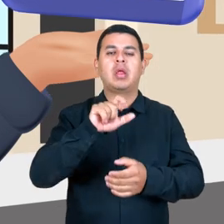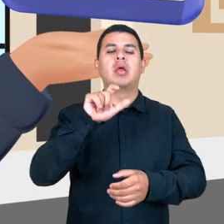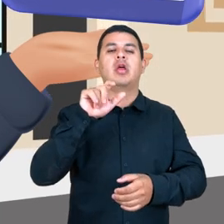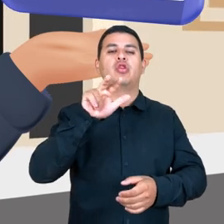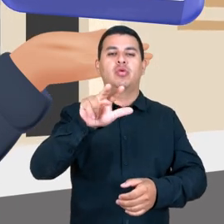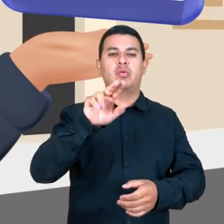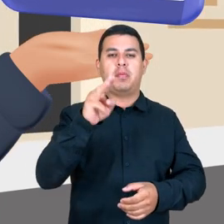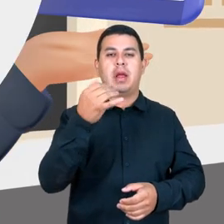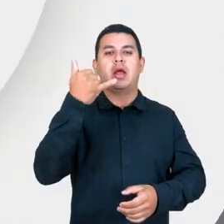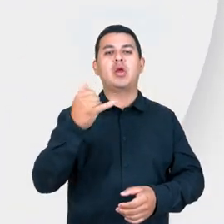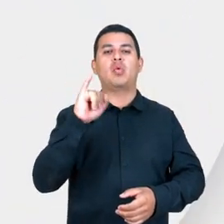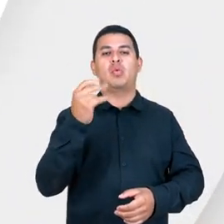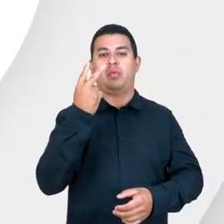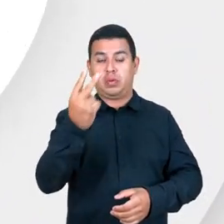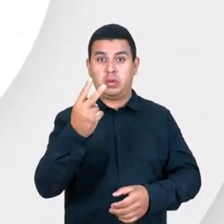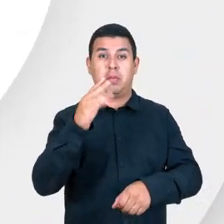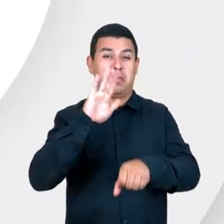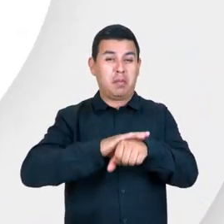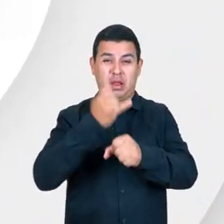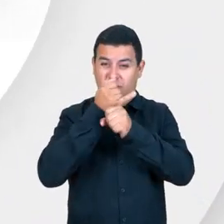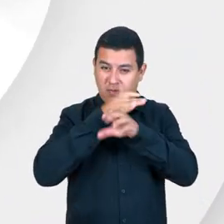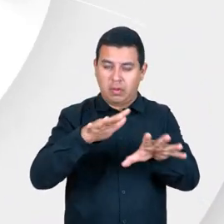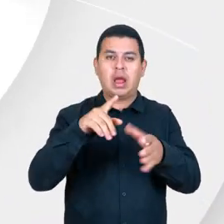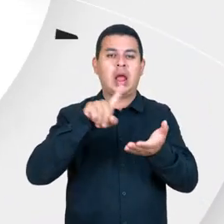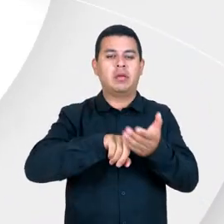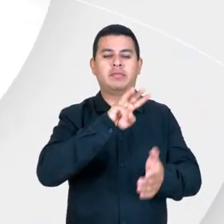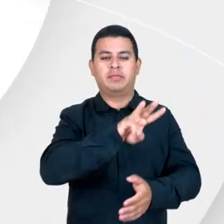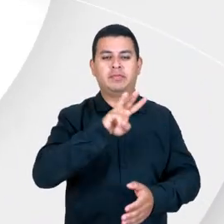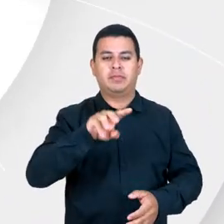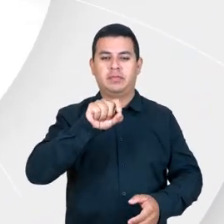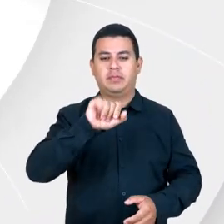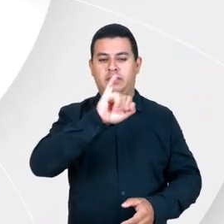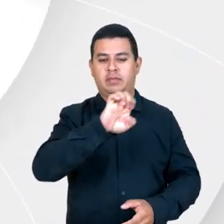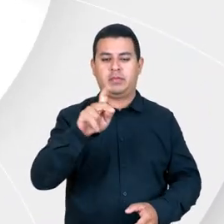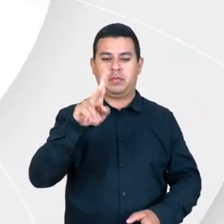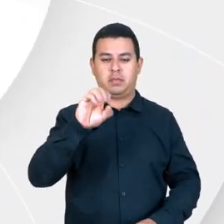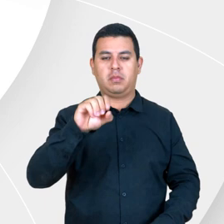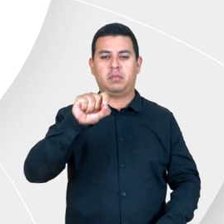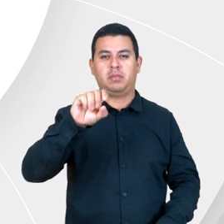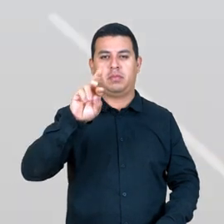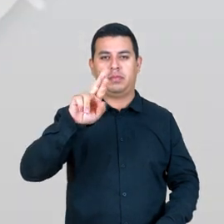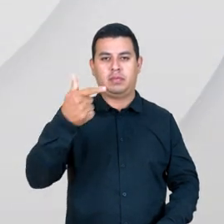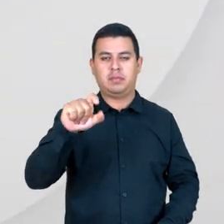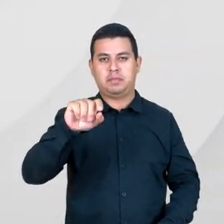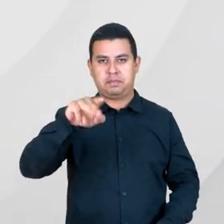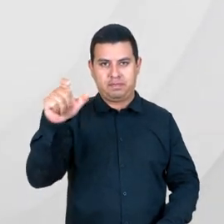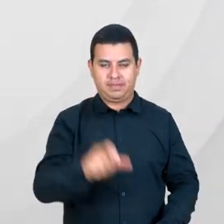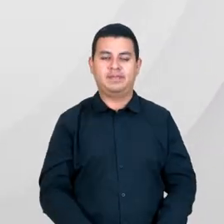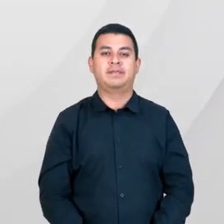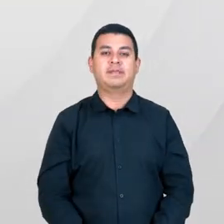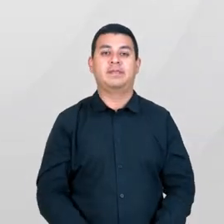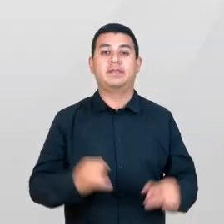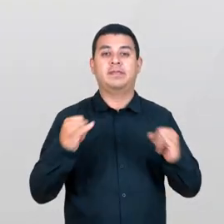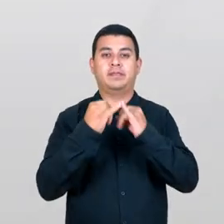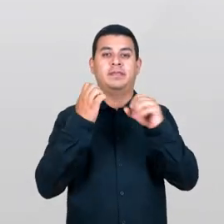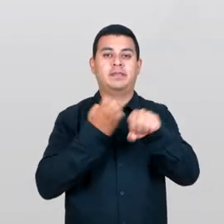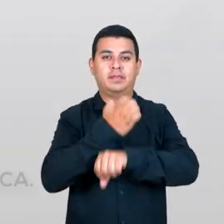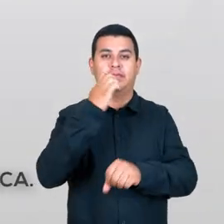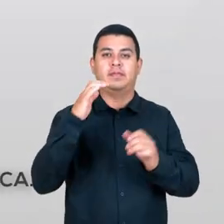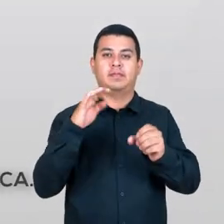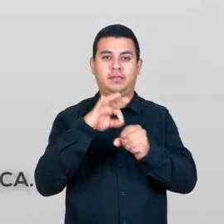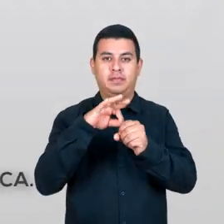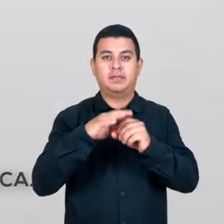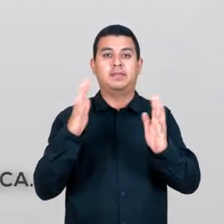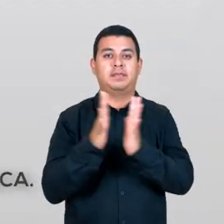18 de mayo y el 2 de junio. Infórmate en www.iepco.org.mx Instituto Estatal